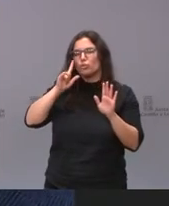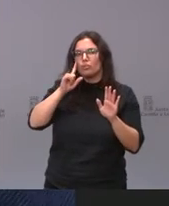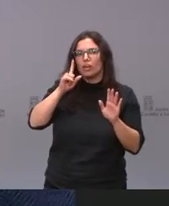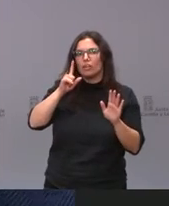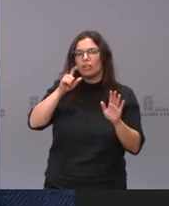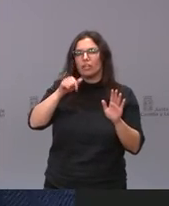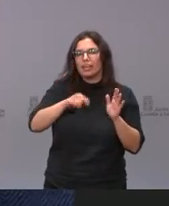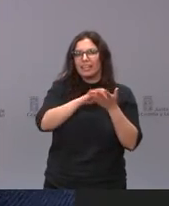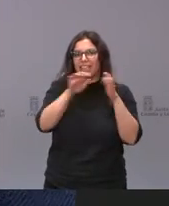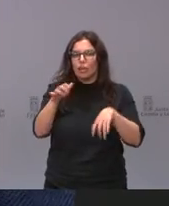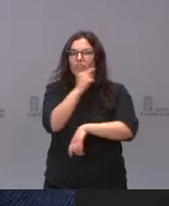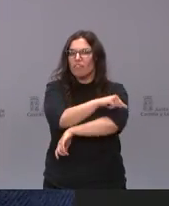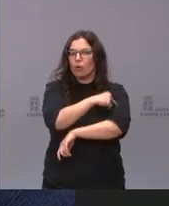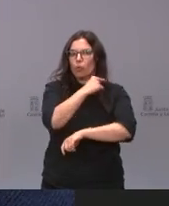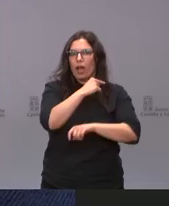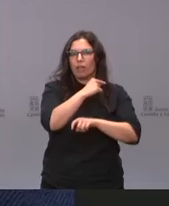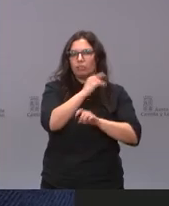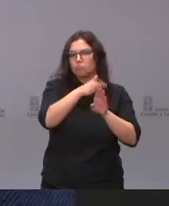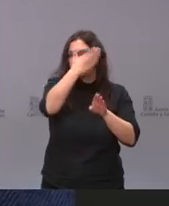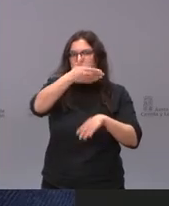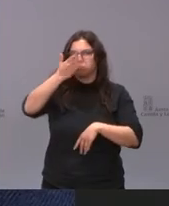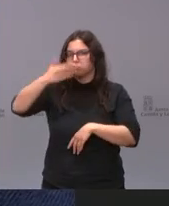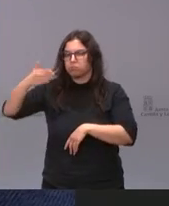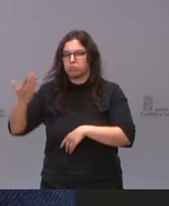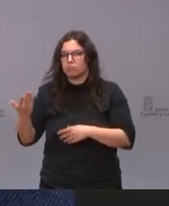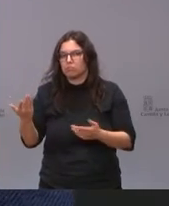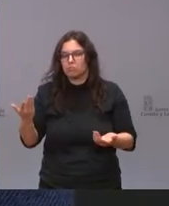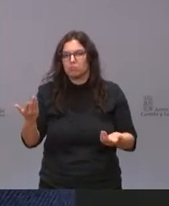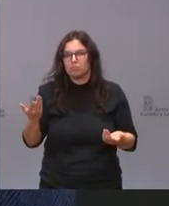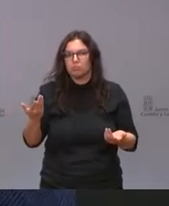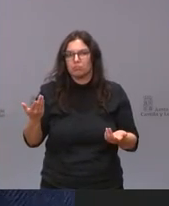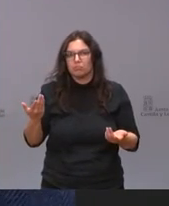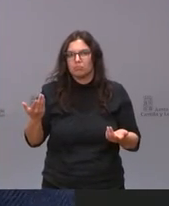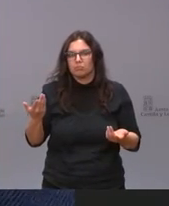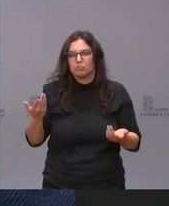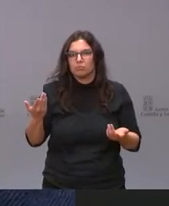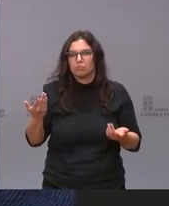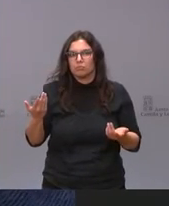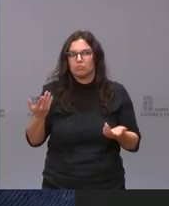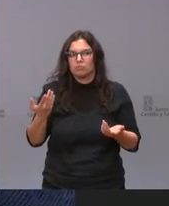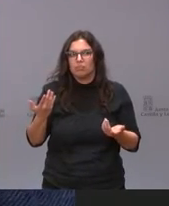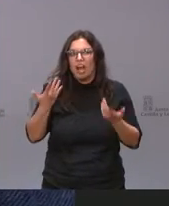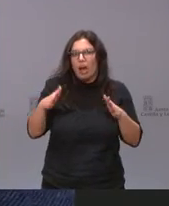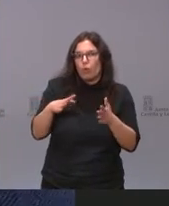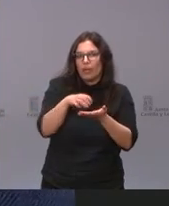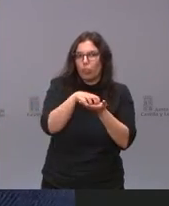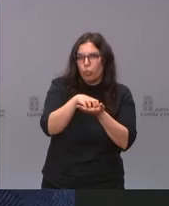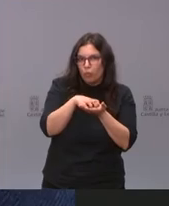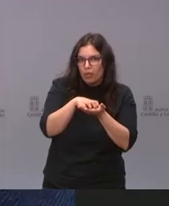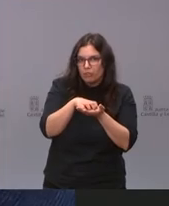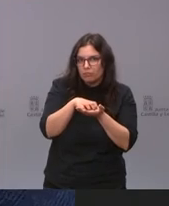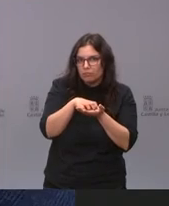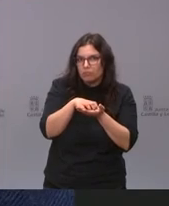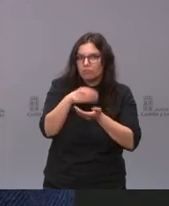estado poniendo vacunas a ese grupo de población con algunas dudas si nos puede aclarar este extremo